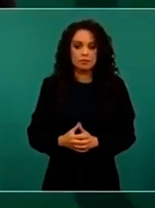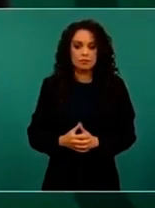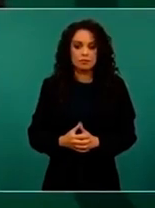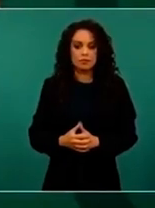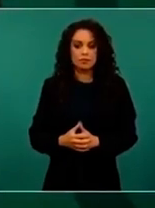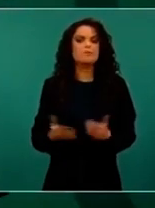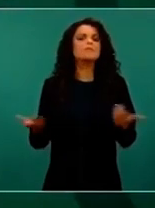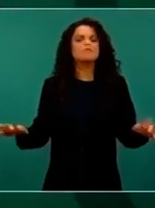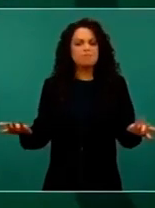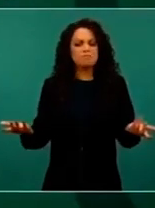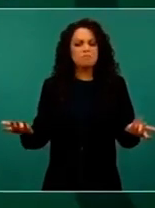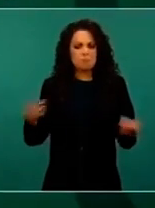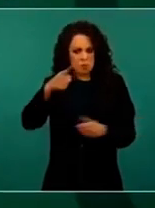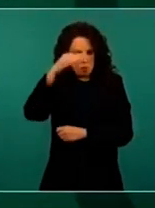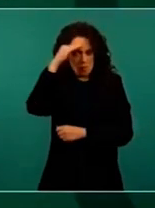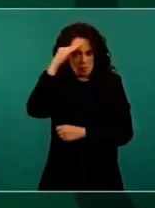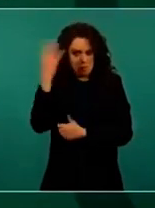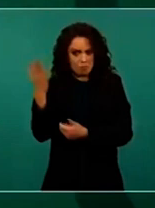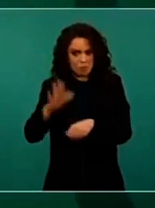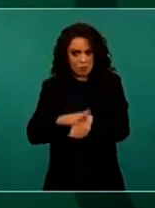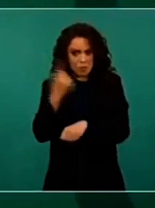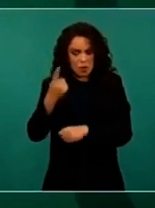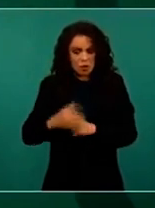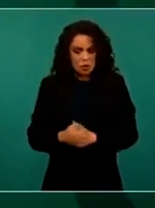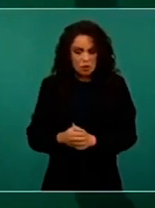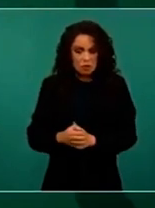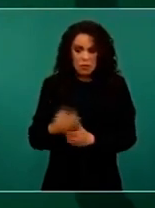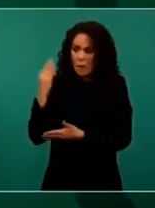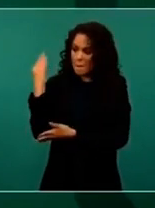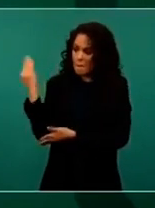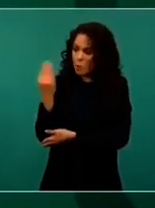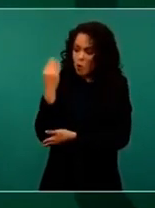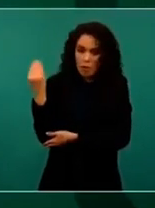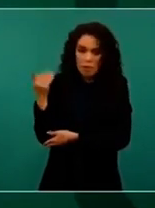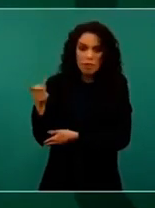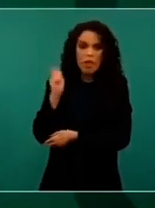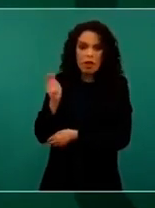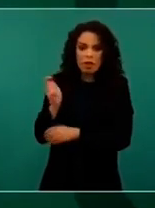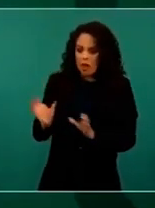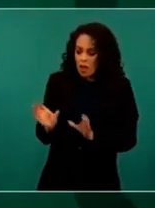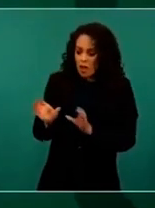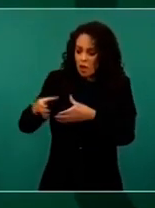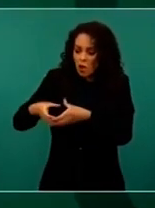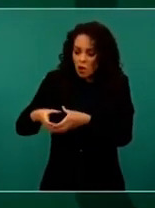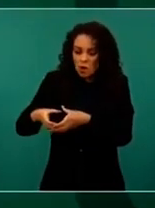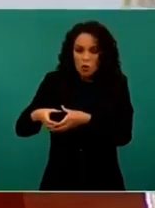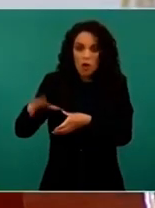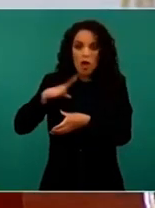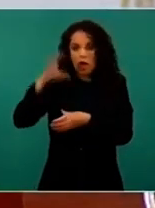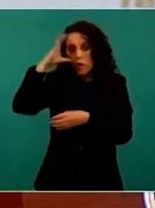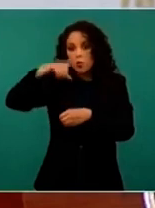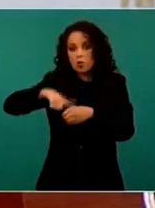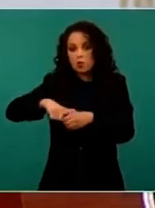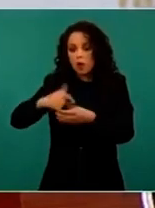¿Por qué? Porque en Milpalta hay vida comunitaria, hay cultura. Y acá, ya en la